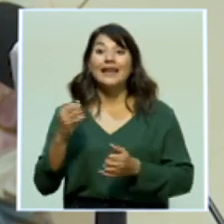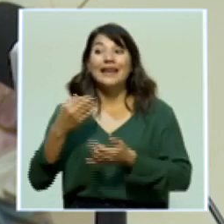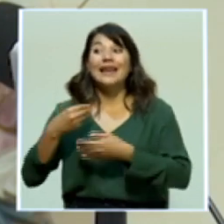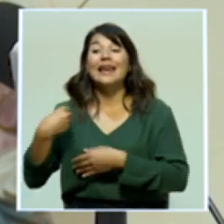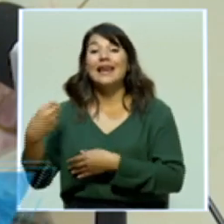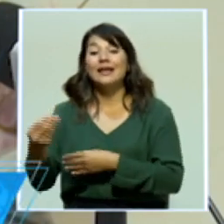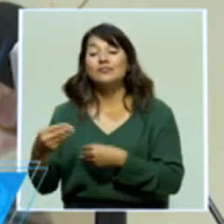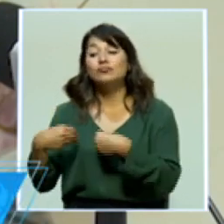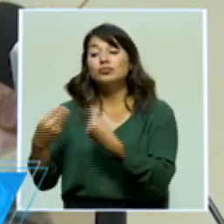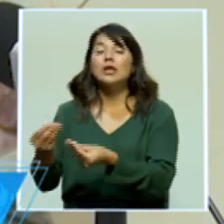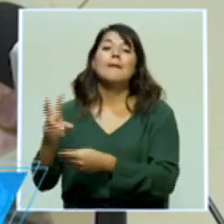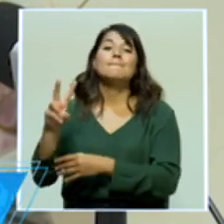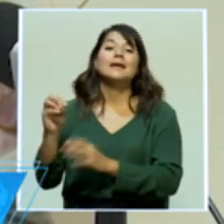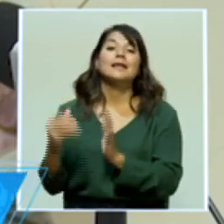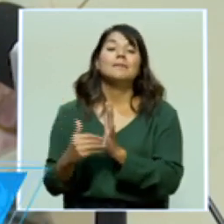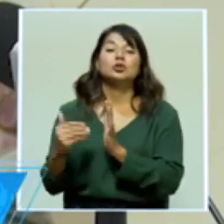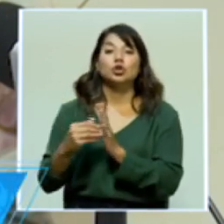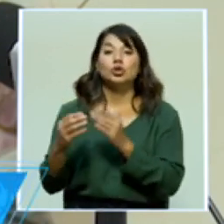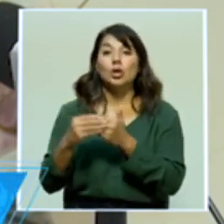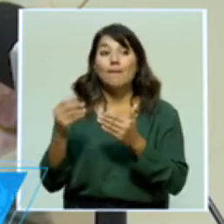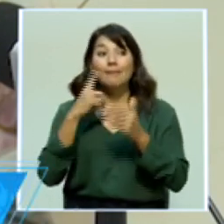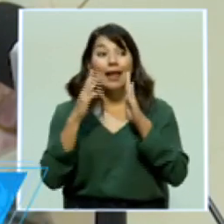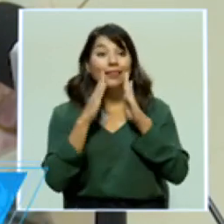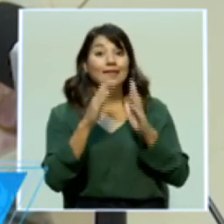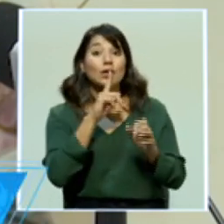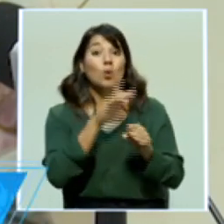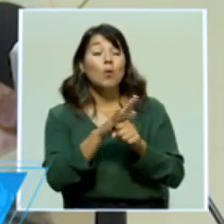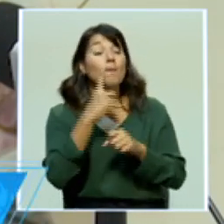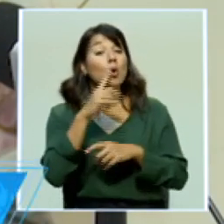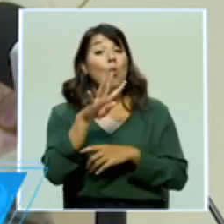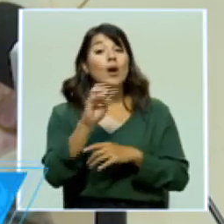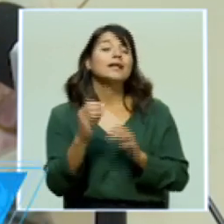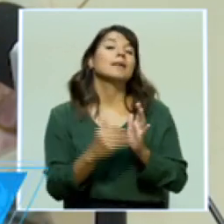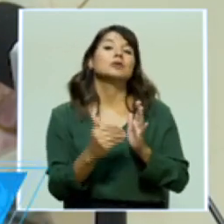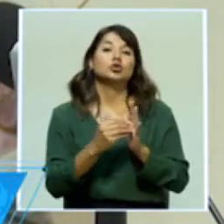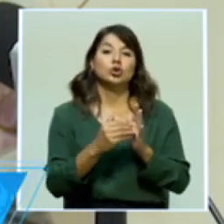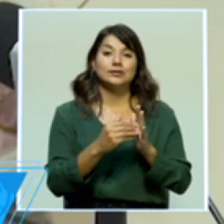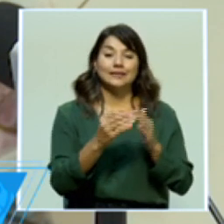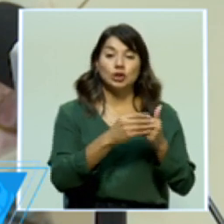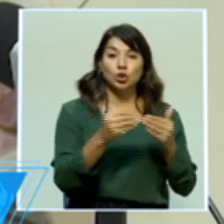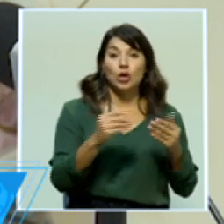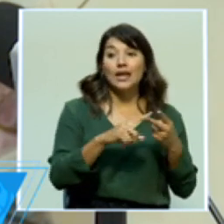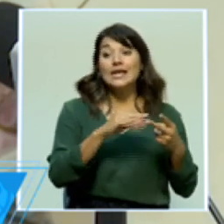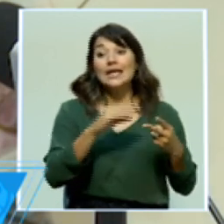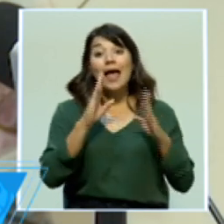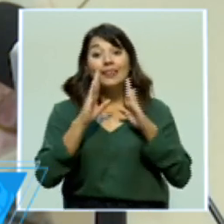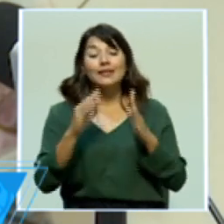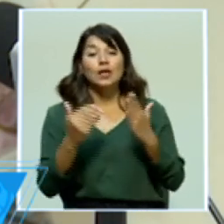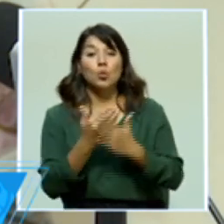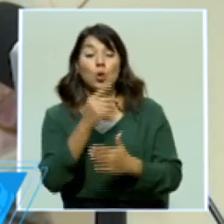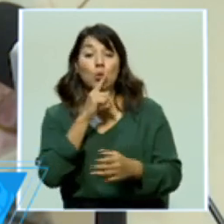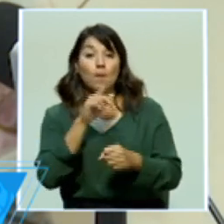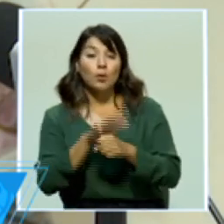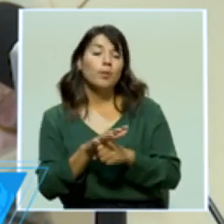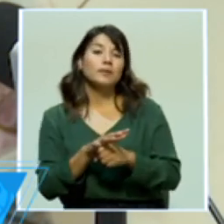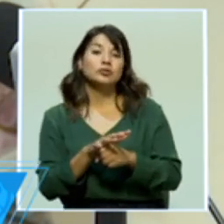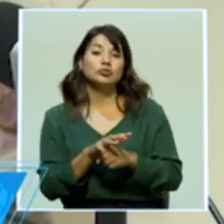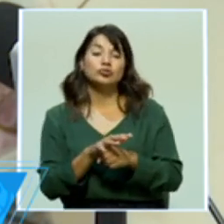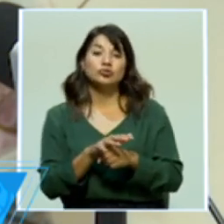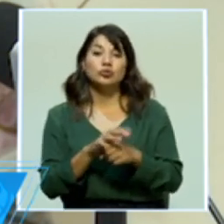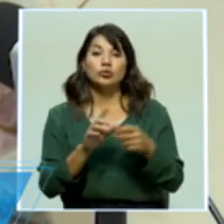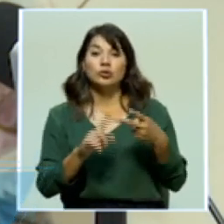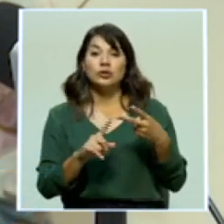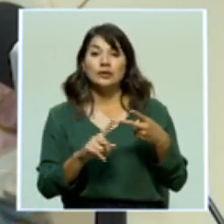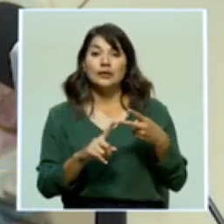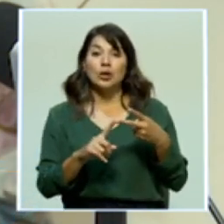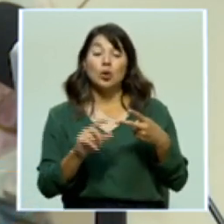Para atender compromisos por 40 millones de dólares y para atender los nuevos compromisos ya no estos, ya no 26 mil millones, sino los